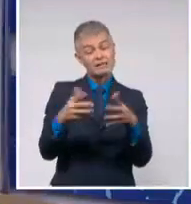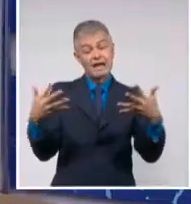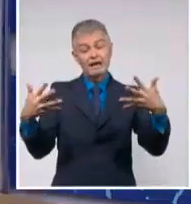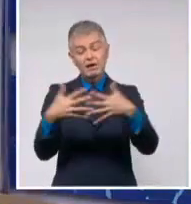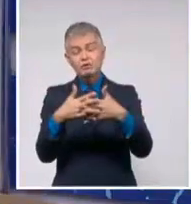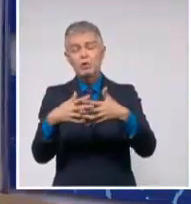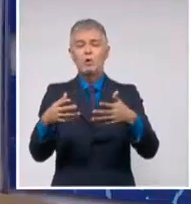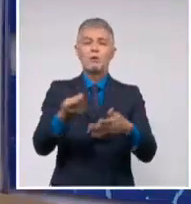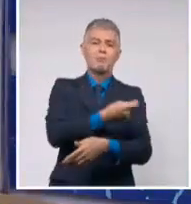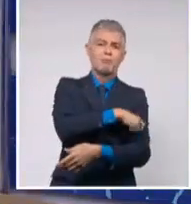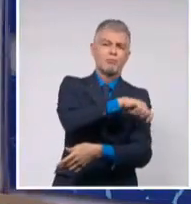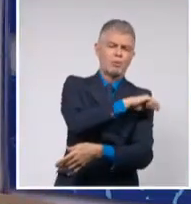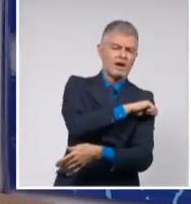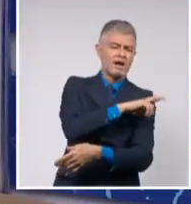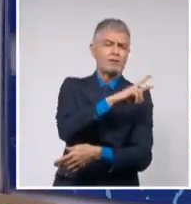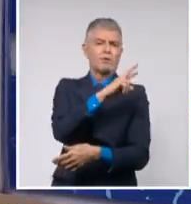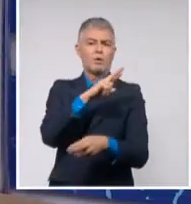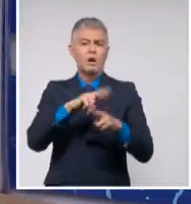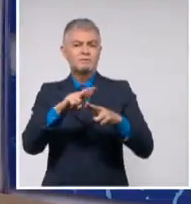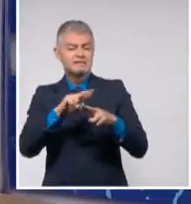representantes y las autoridades en los territorios.